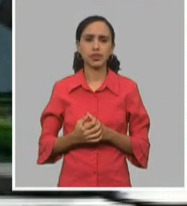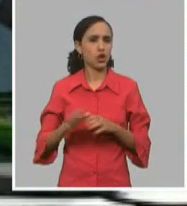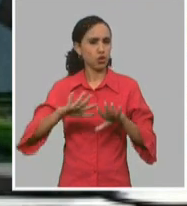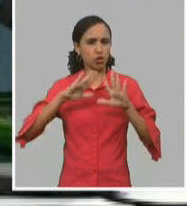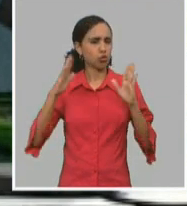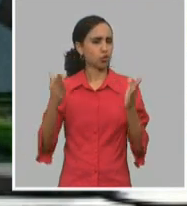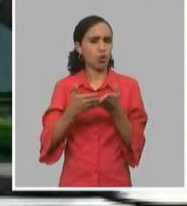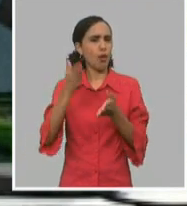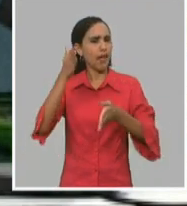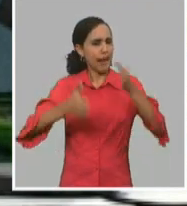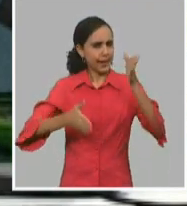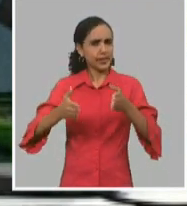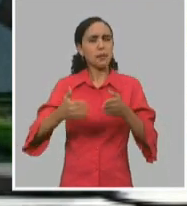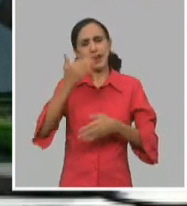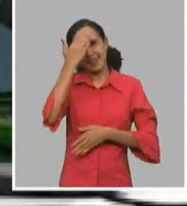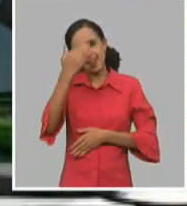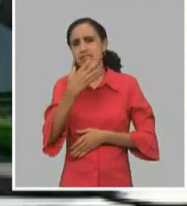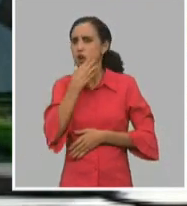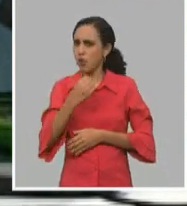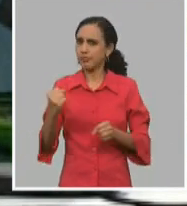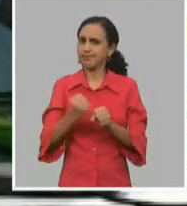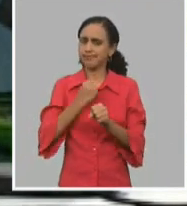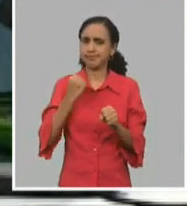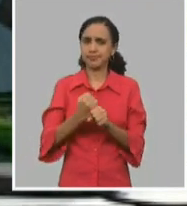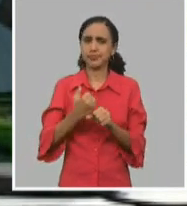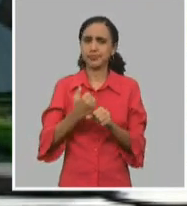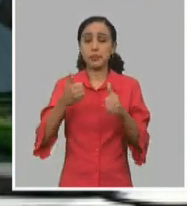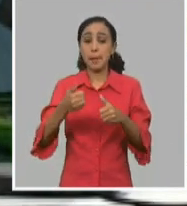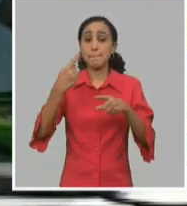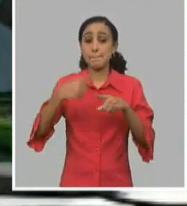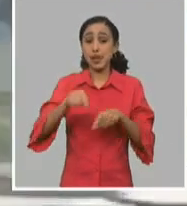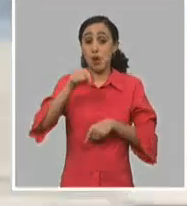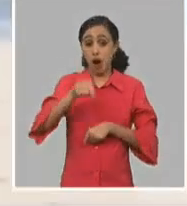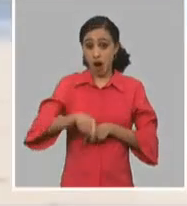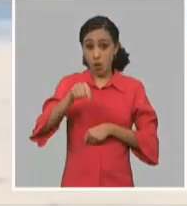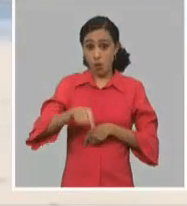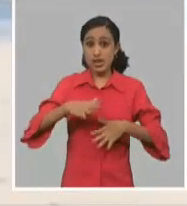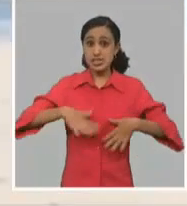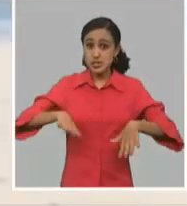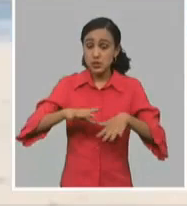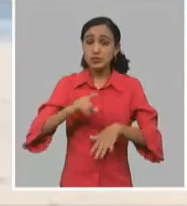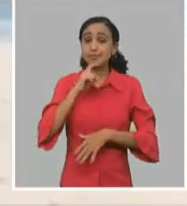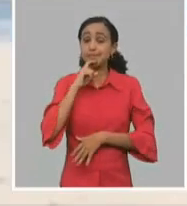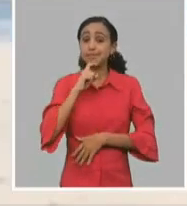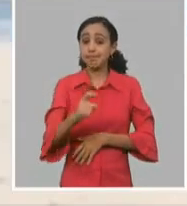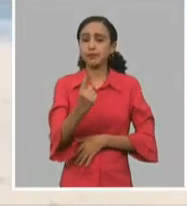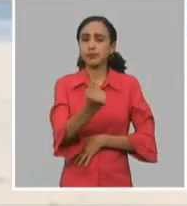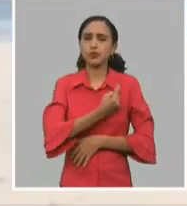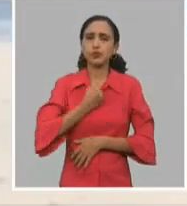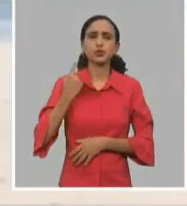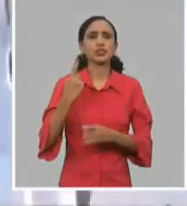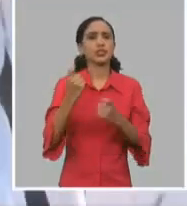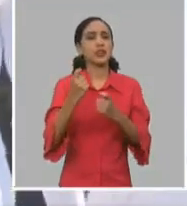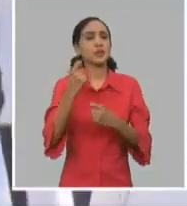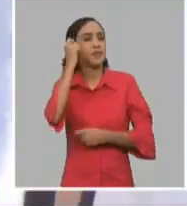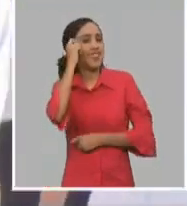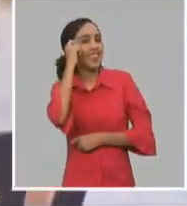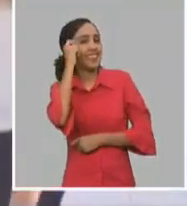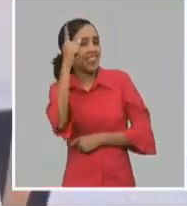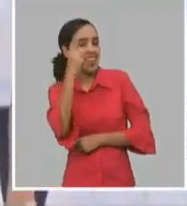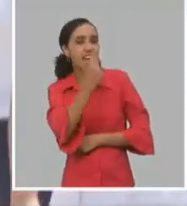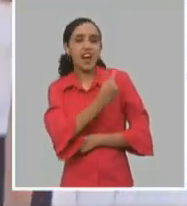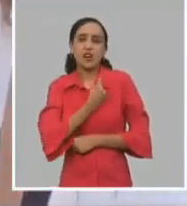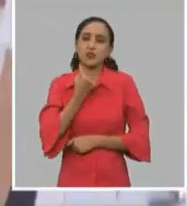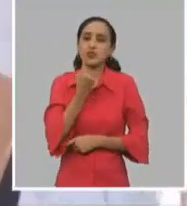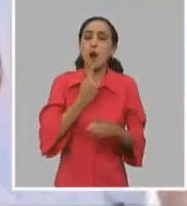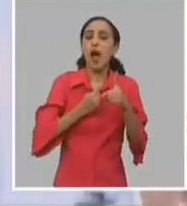etapas, yo creo que lo han hecho en todos los momentos, pero en estas circunstancias propias donde necesitamos las iniciativas que nosotros le